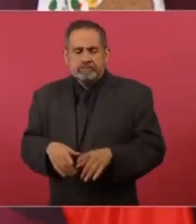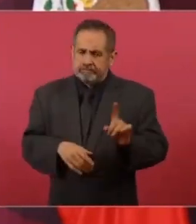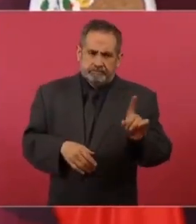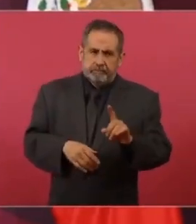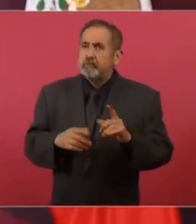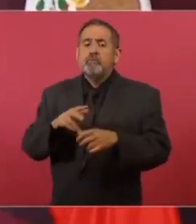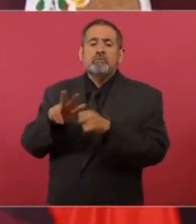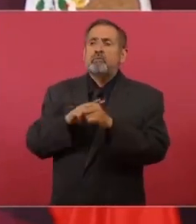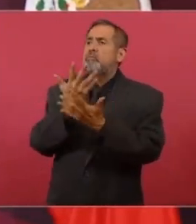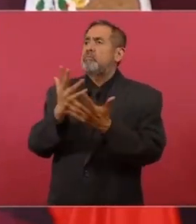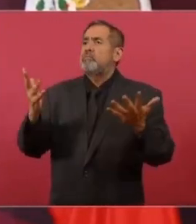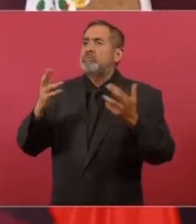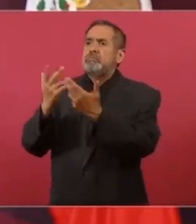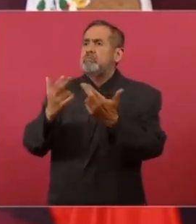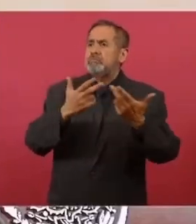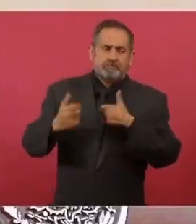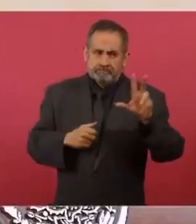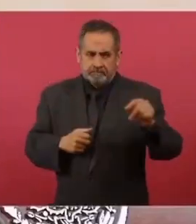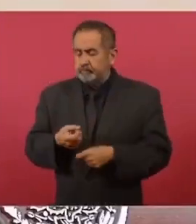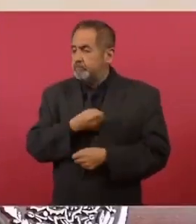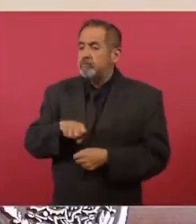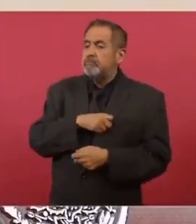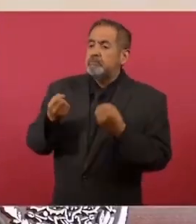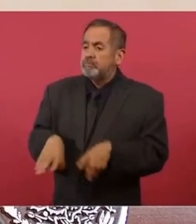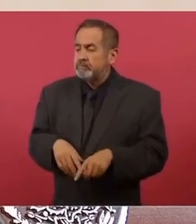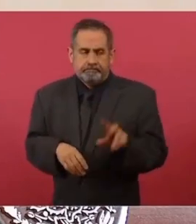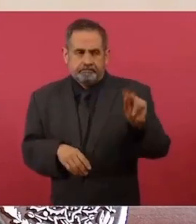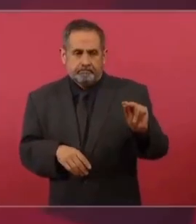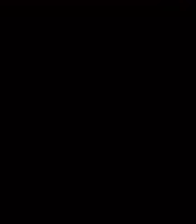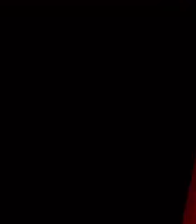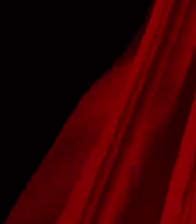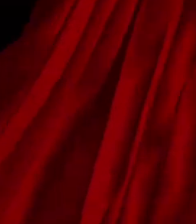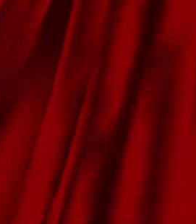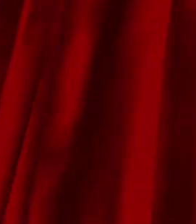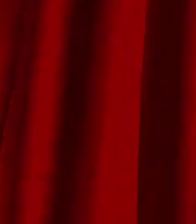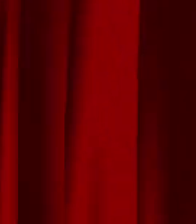naturaleza, sin afectar la salud y con bienestar.